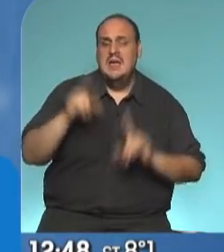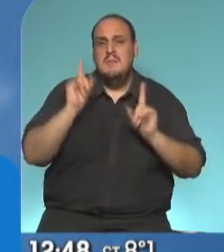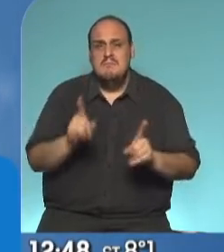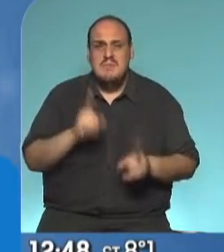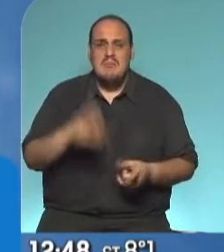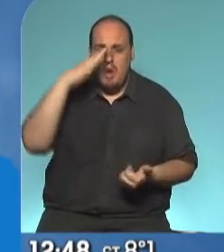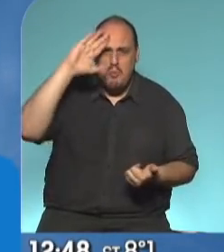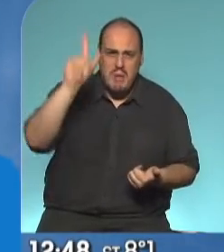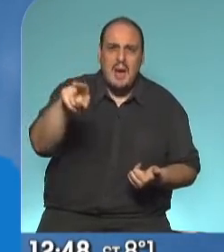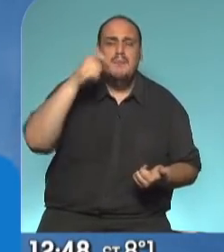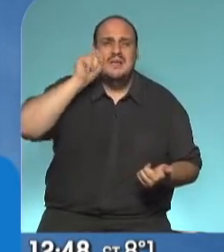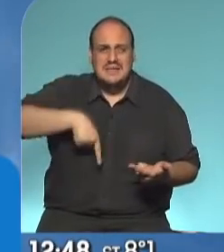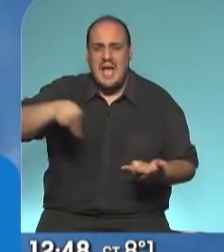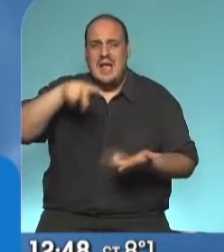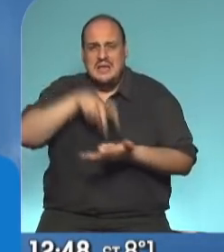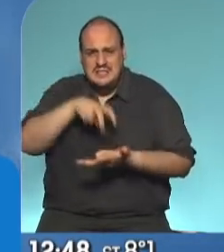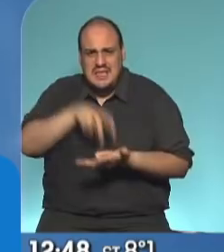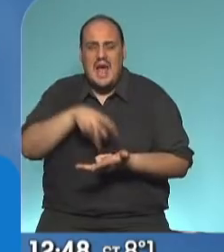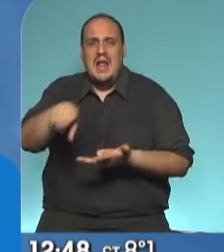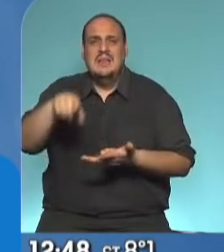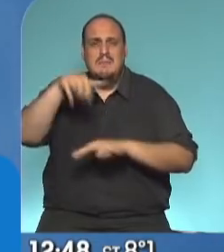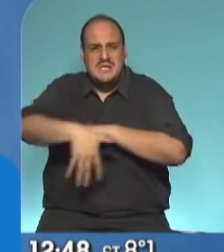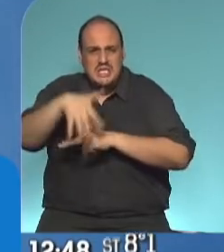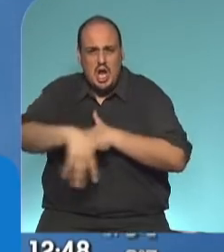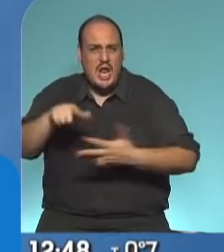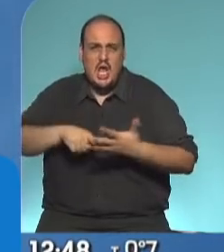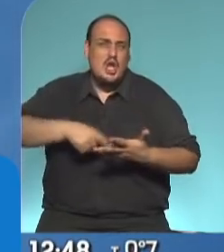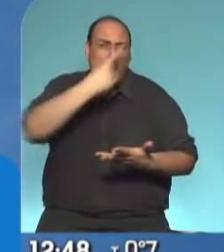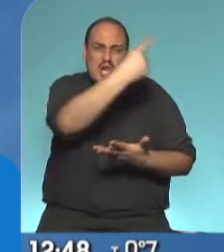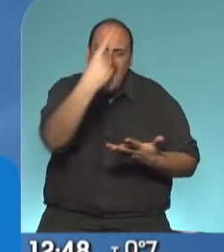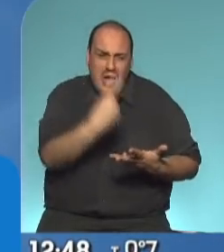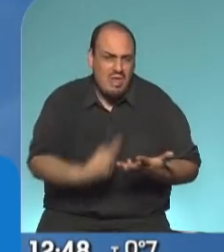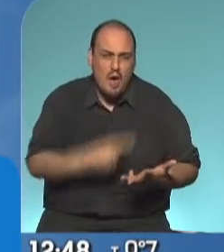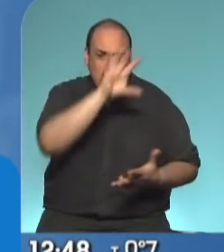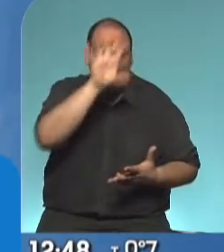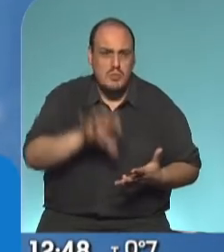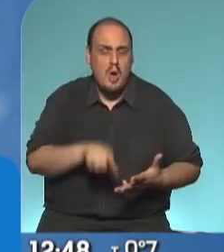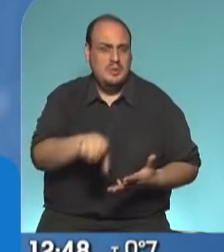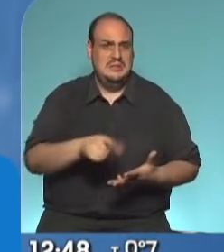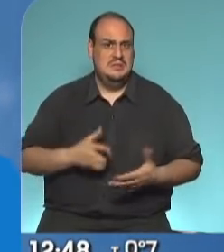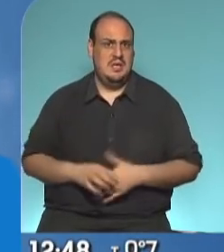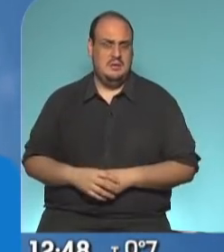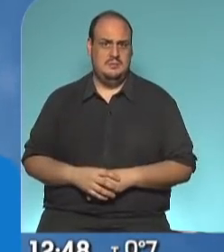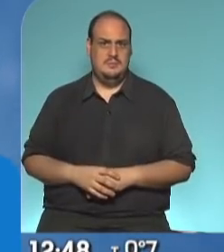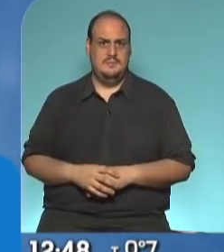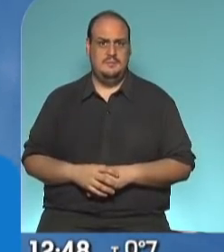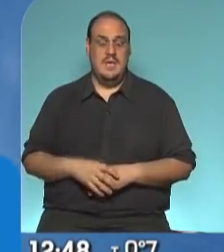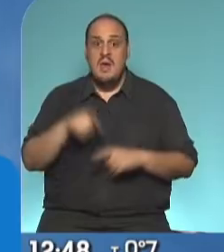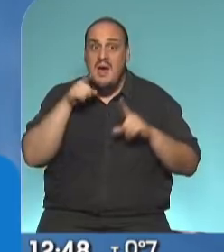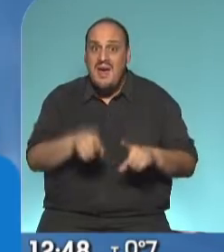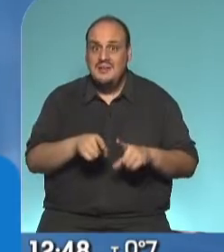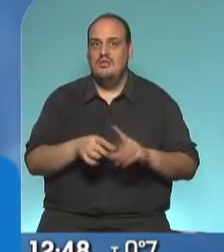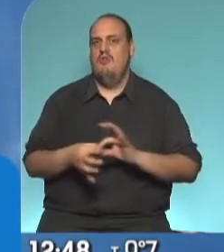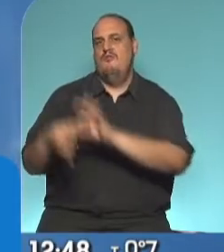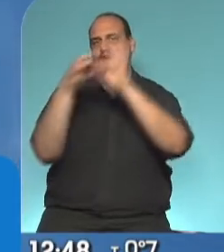salteños, con los chaqueños, con los misioneros, con cada lugar del país. Eso es el